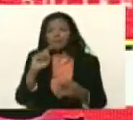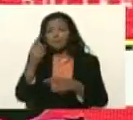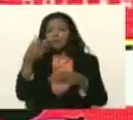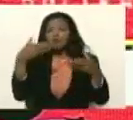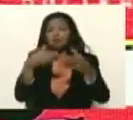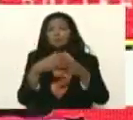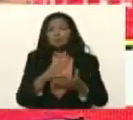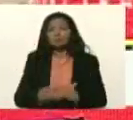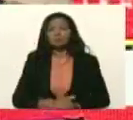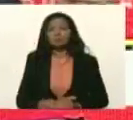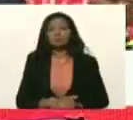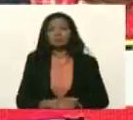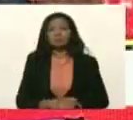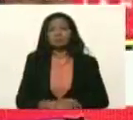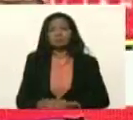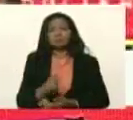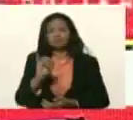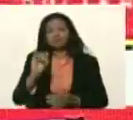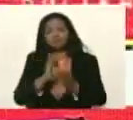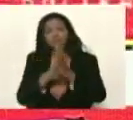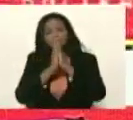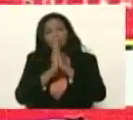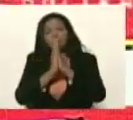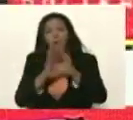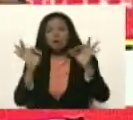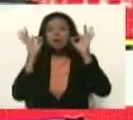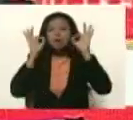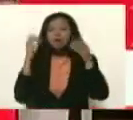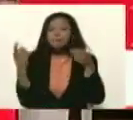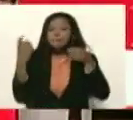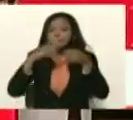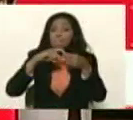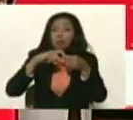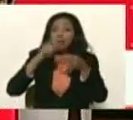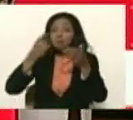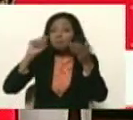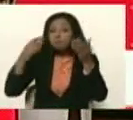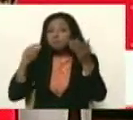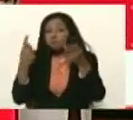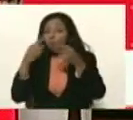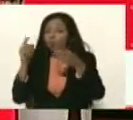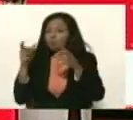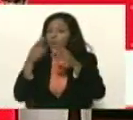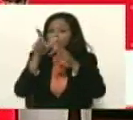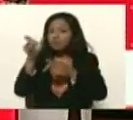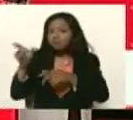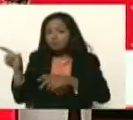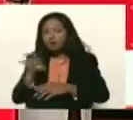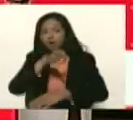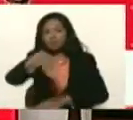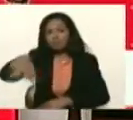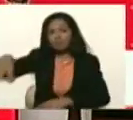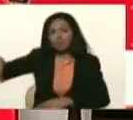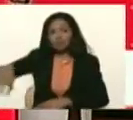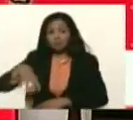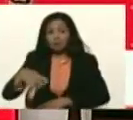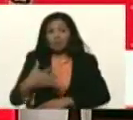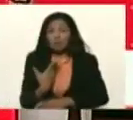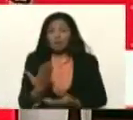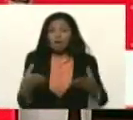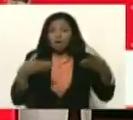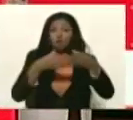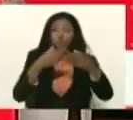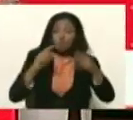grupo, y por favor, Erika, que se incorporen y se apunten otros compañeros del resto de los estados, para que ustedes sean el